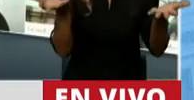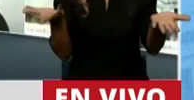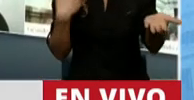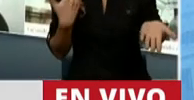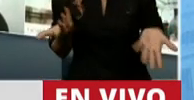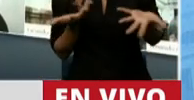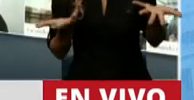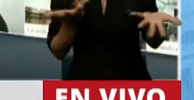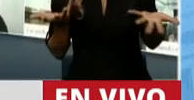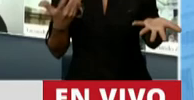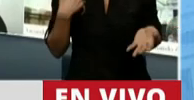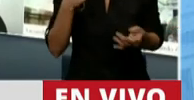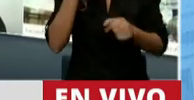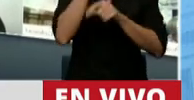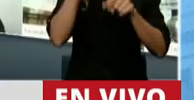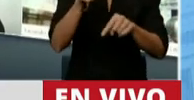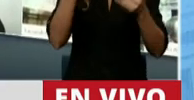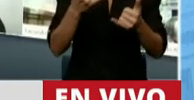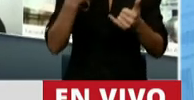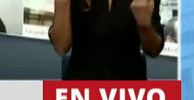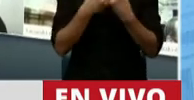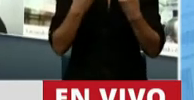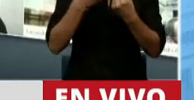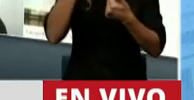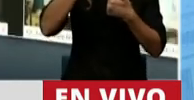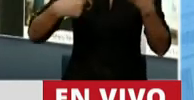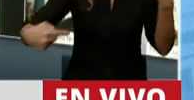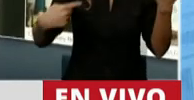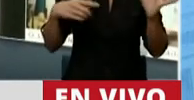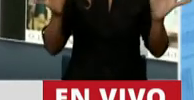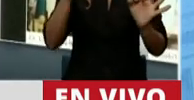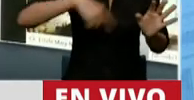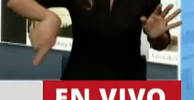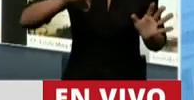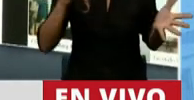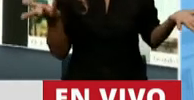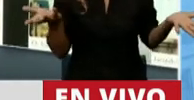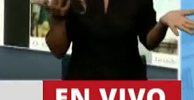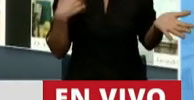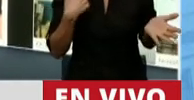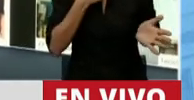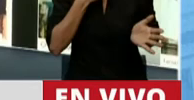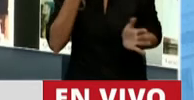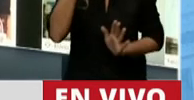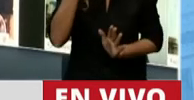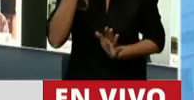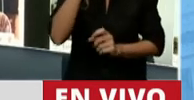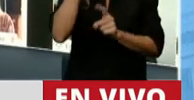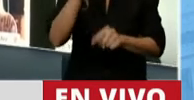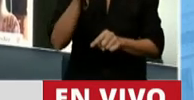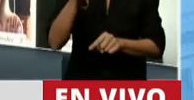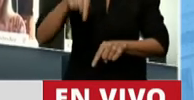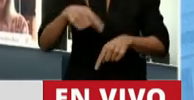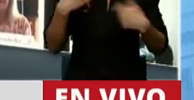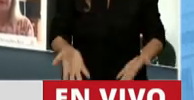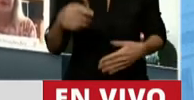las preguntas que quisiéramos hacerle, eso está claro. Pero quiero aprovechar esta oportunidad para hacerle una sola pregunta. Una